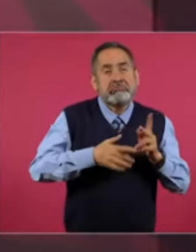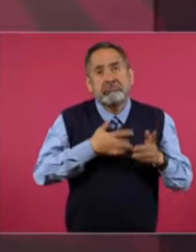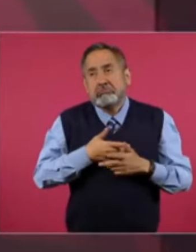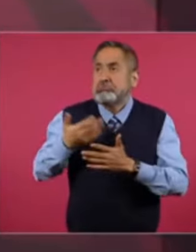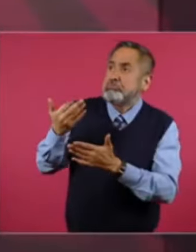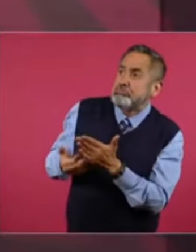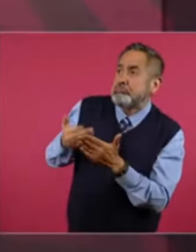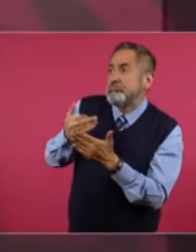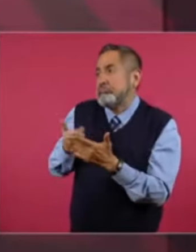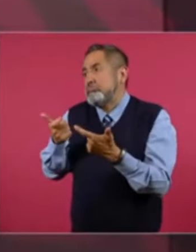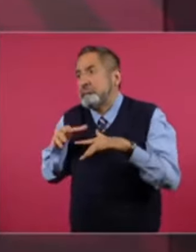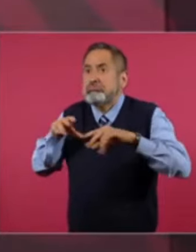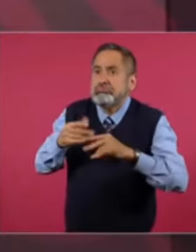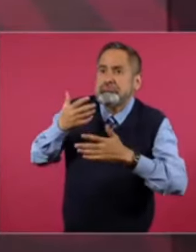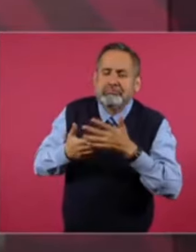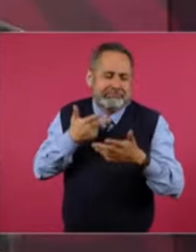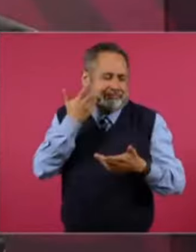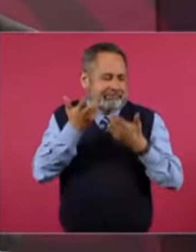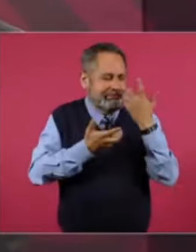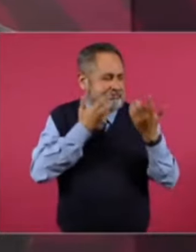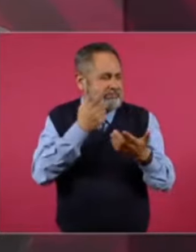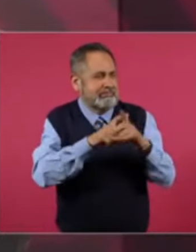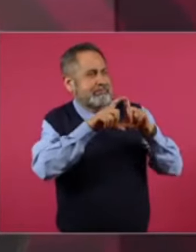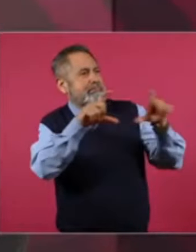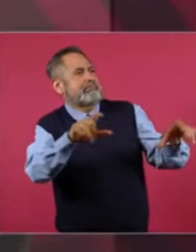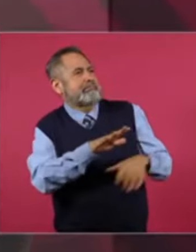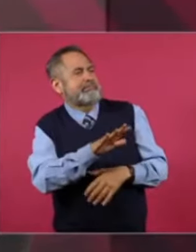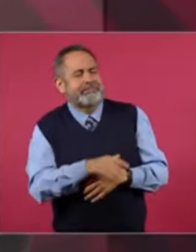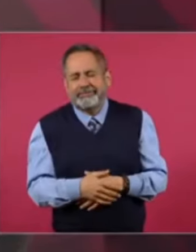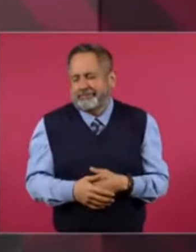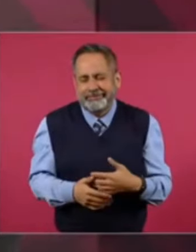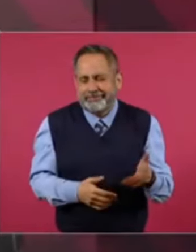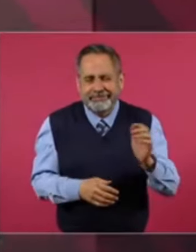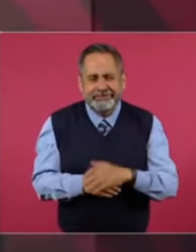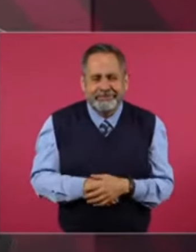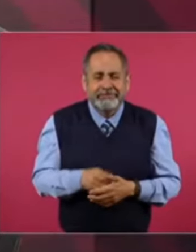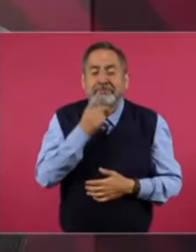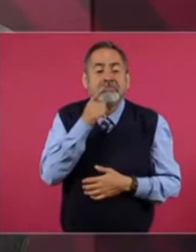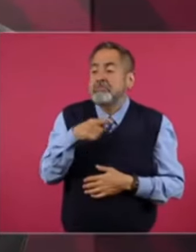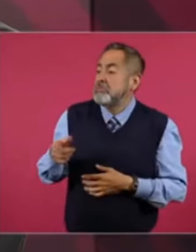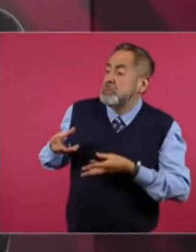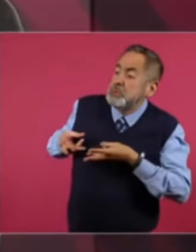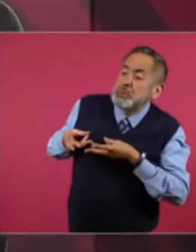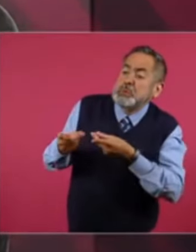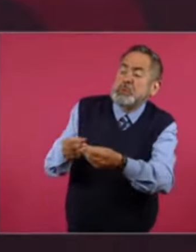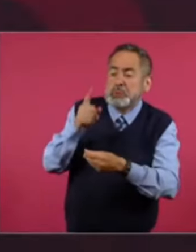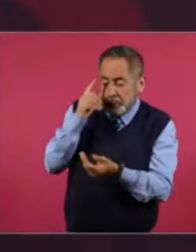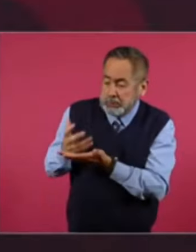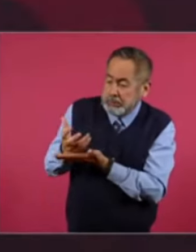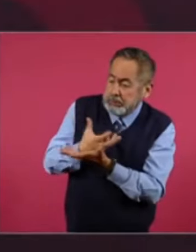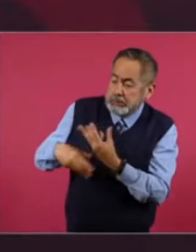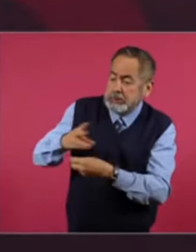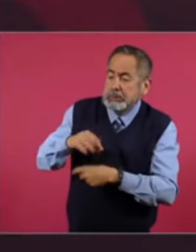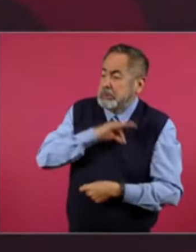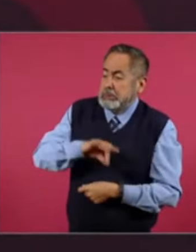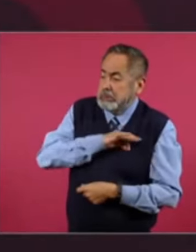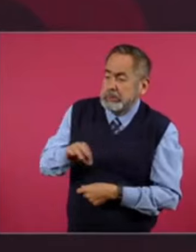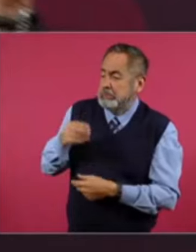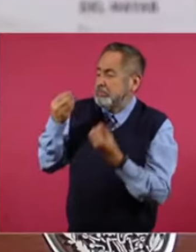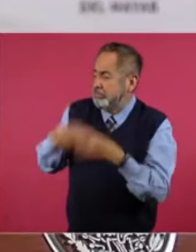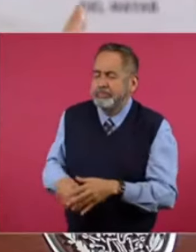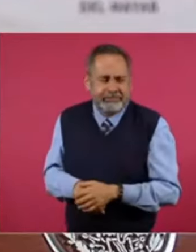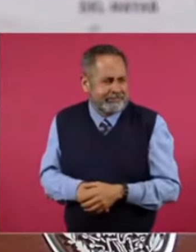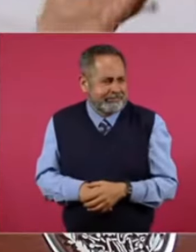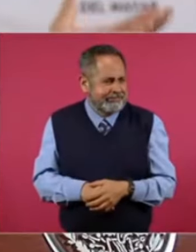Y hablan de que. Que. Es más el gasto de operación. Que la utilidad. Pero